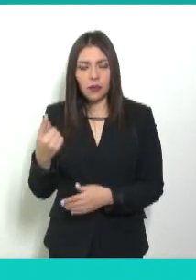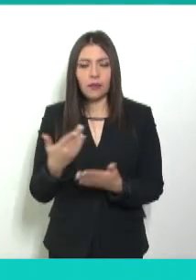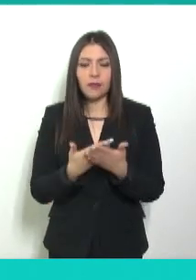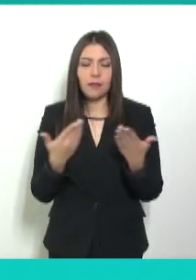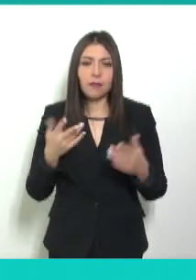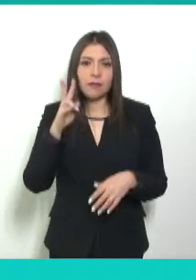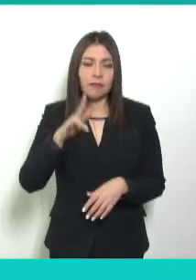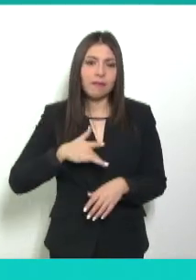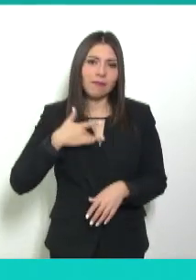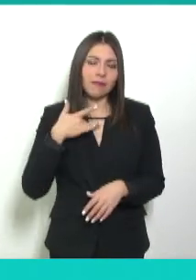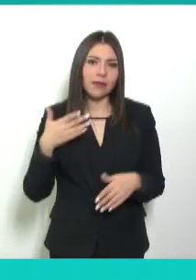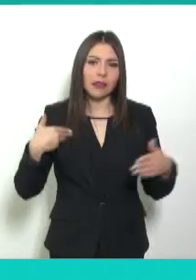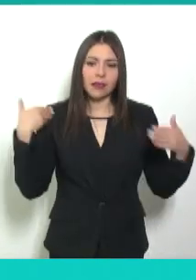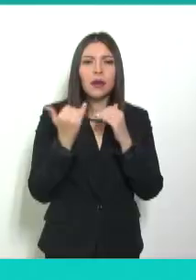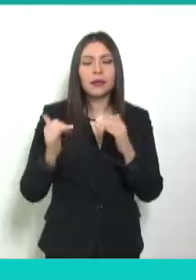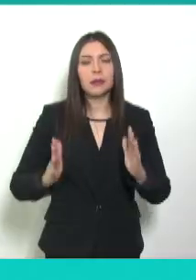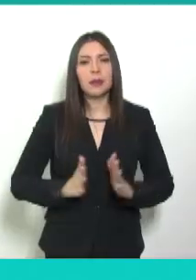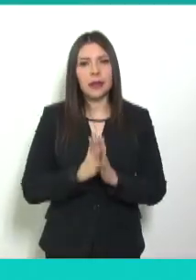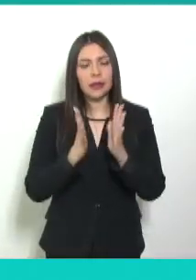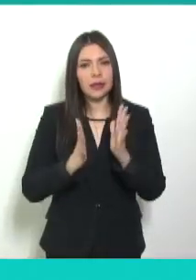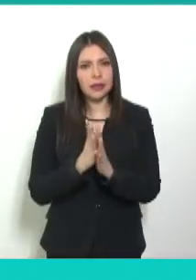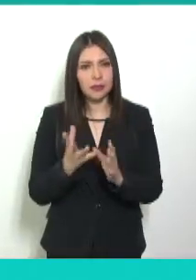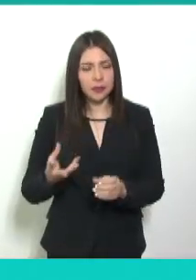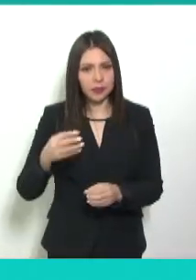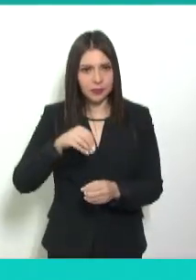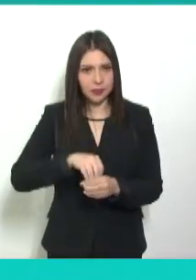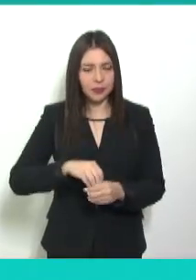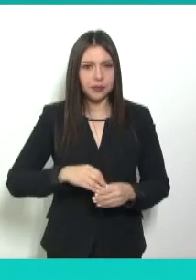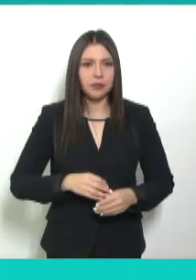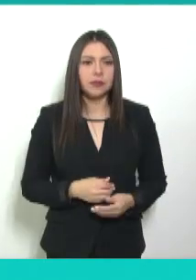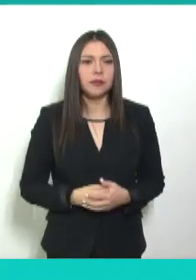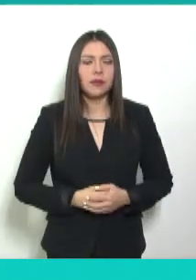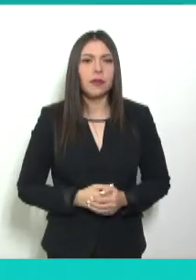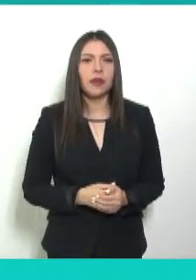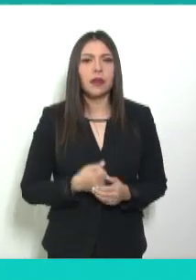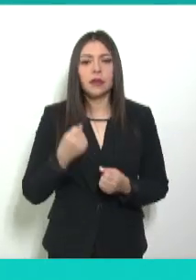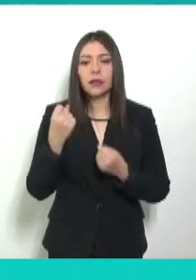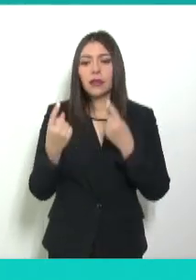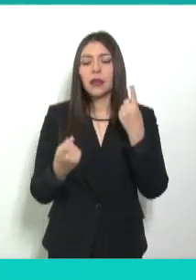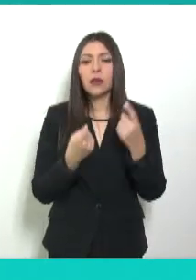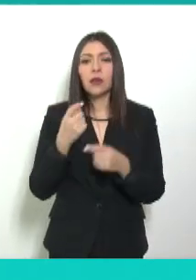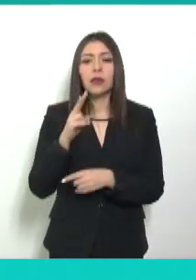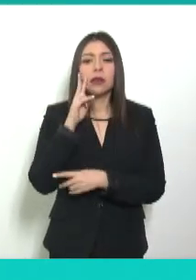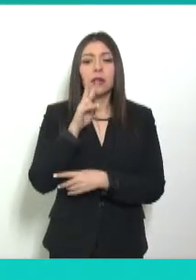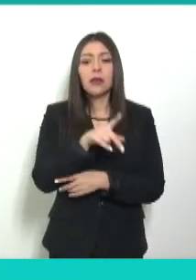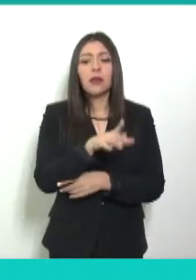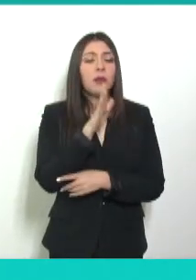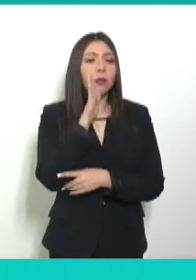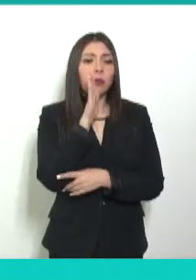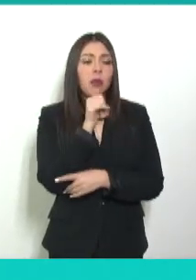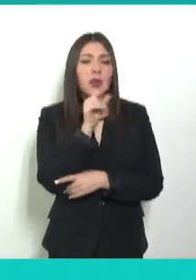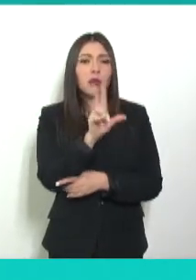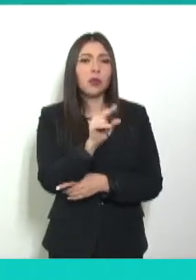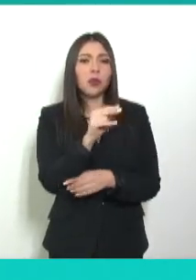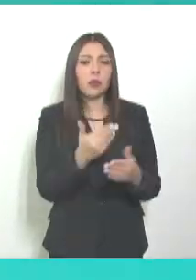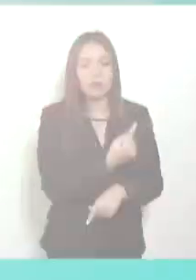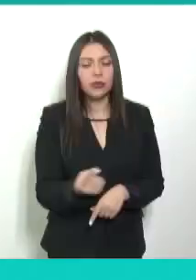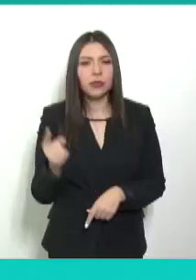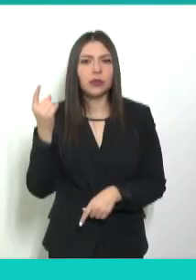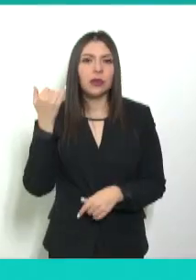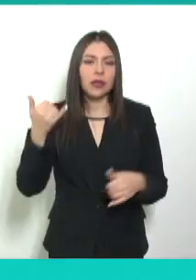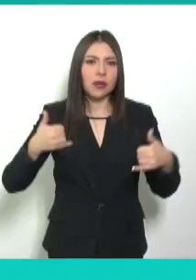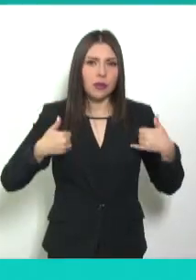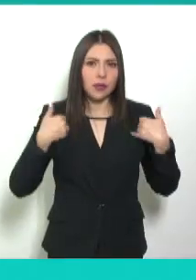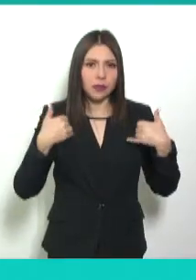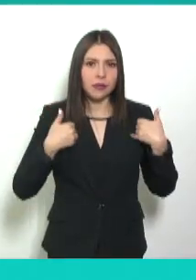en el centro de todas nuestras acciones para consolidar una sociedad más igualitaria y con trabajo permanente que atienda las demandas de la niñez y de los adolescentes.